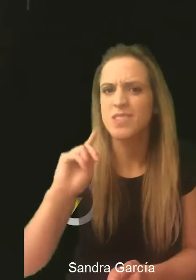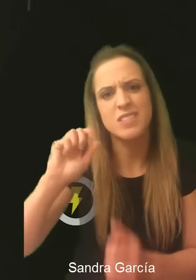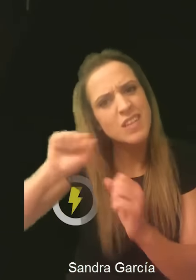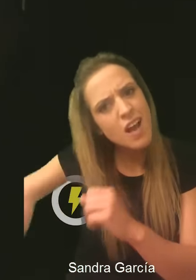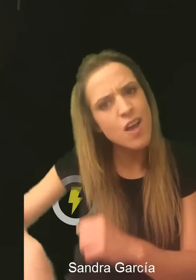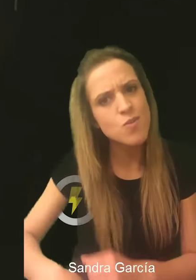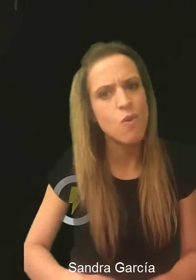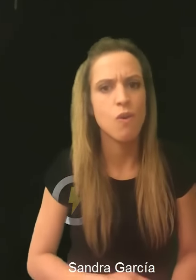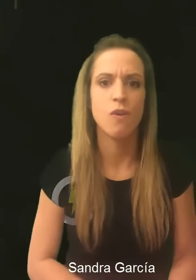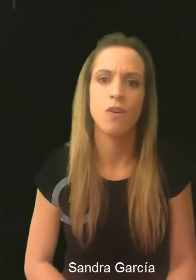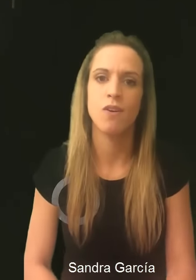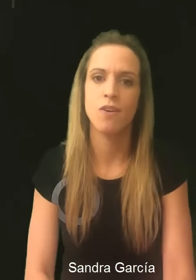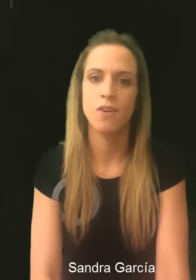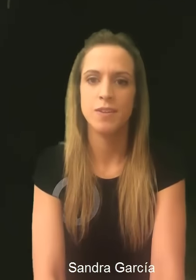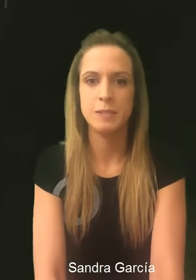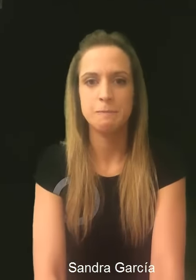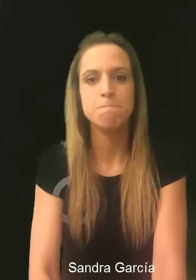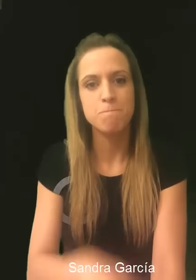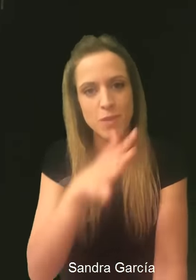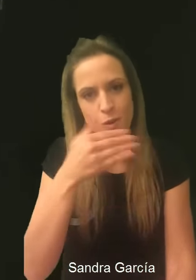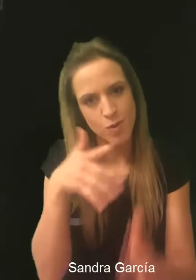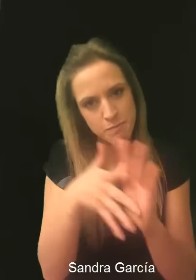esos gastos, ¿vale? Y ahora os diré por qué.